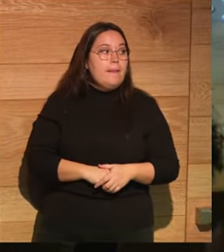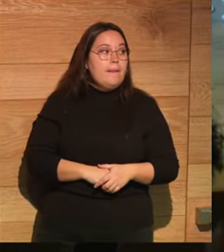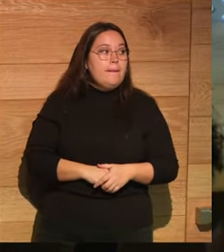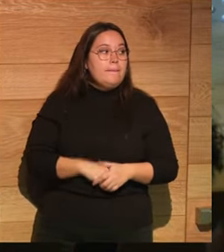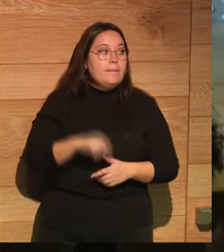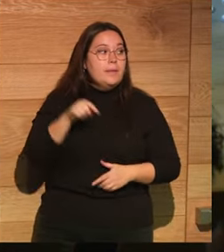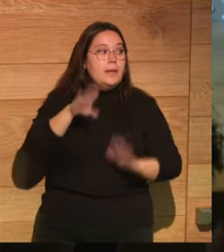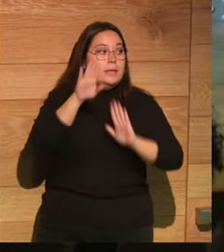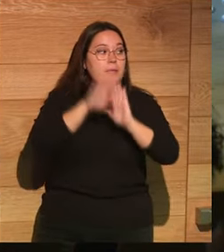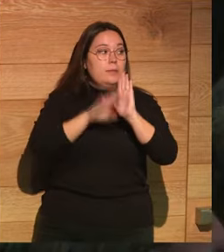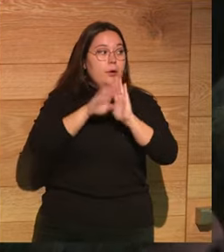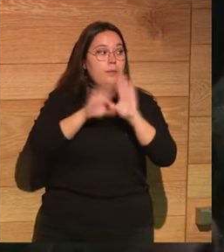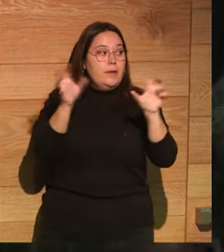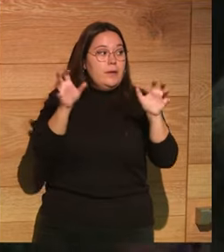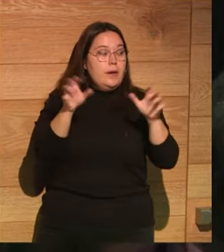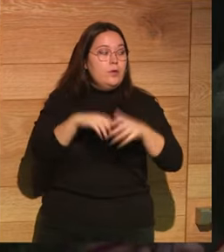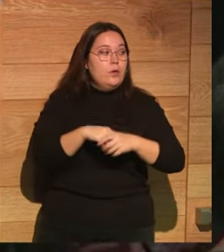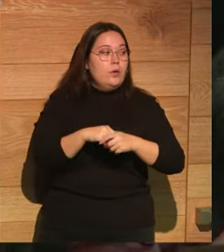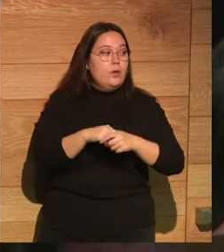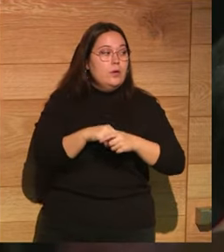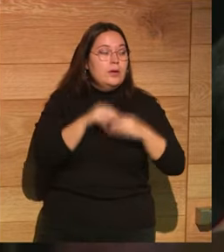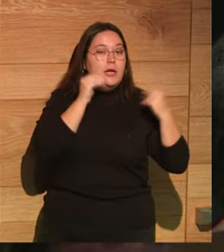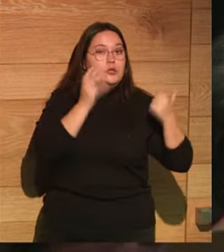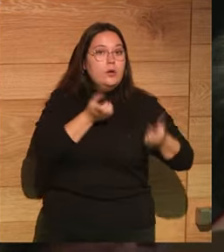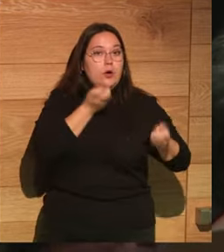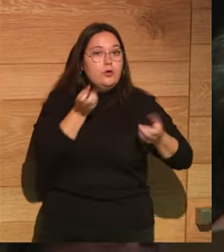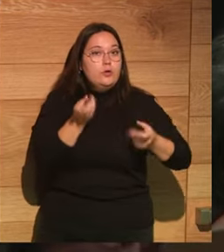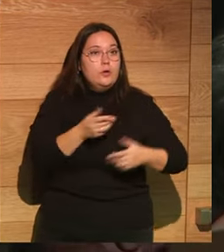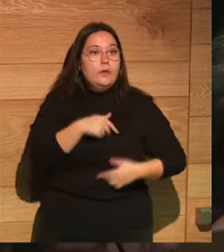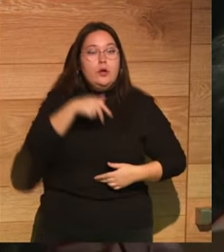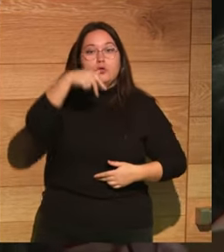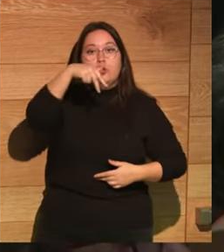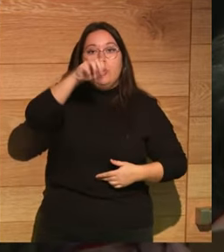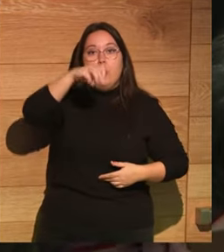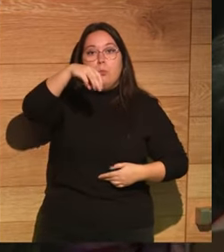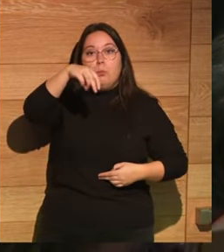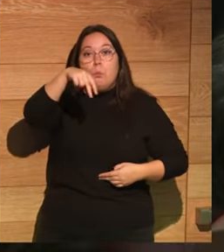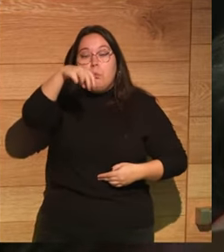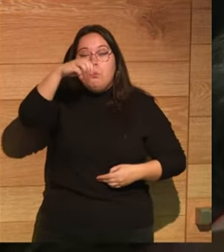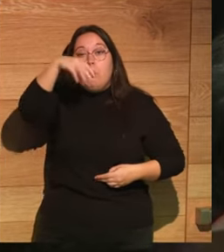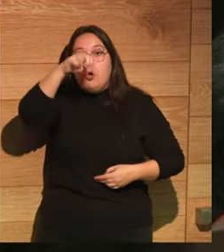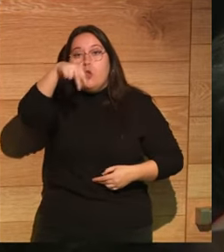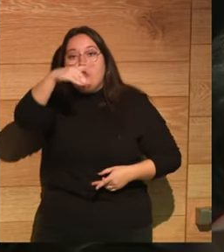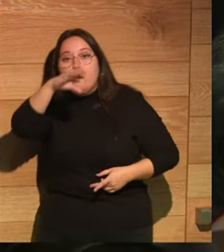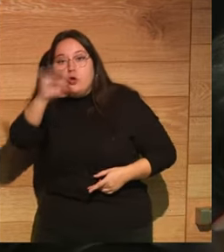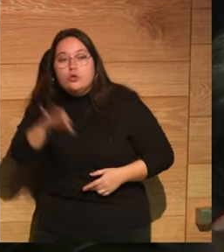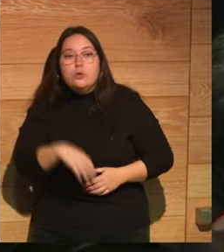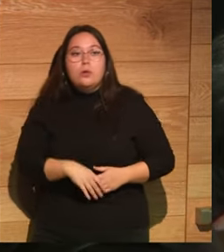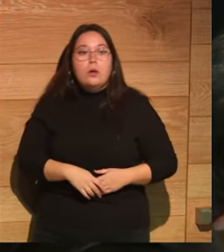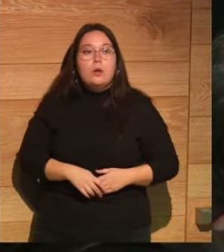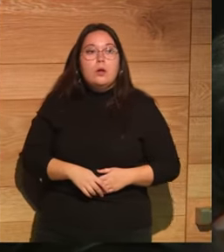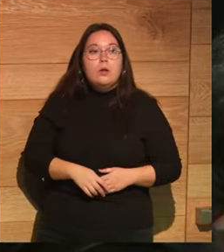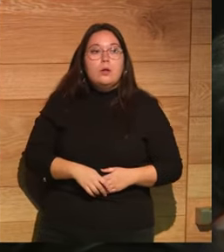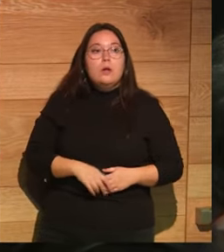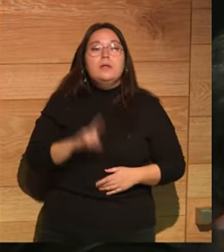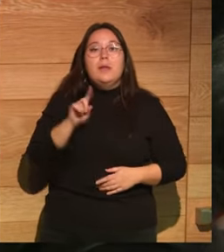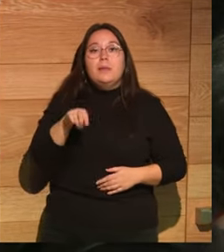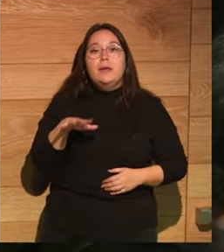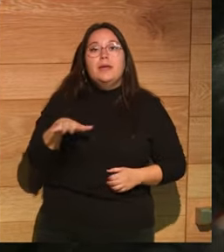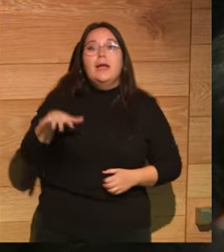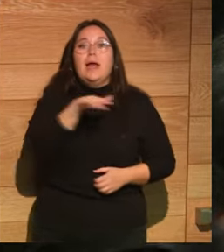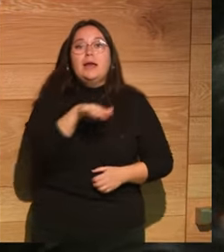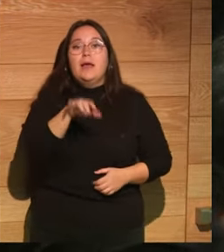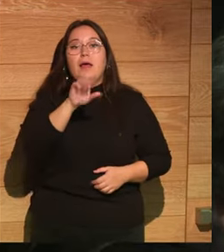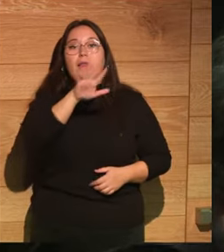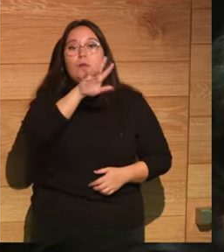este programa de radio que contó la historia de los dos mundos y el área 52